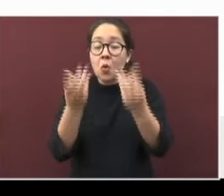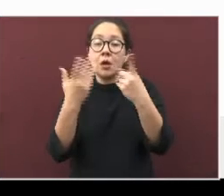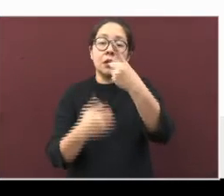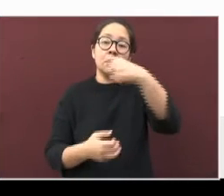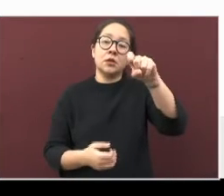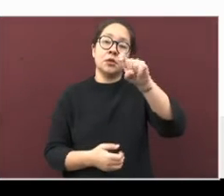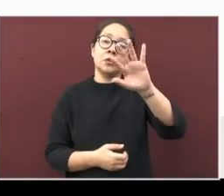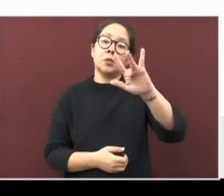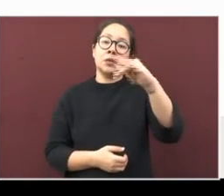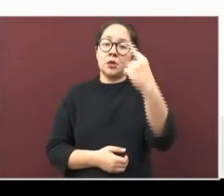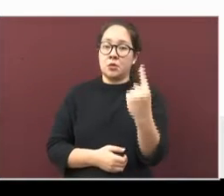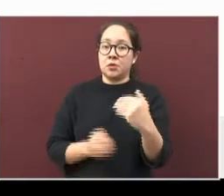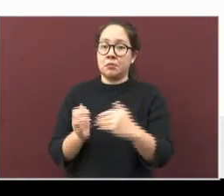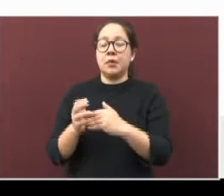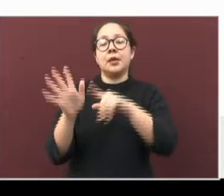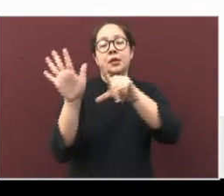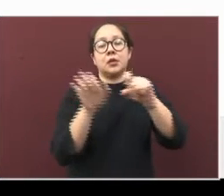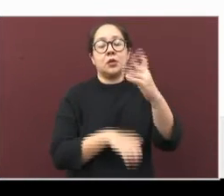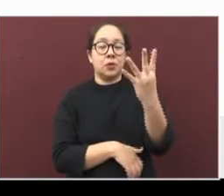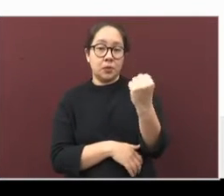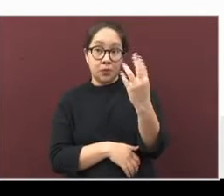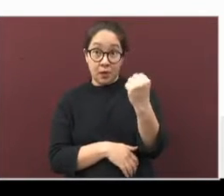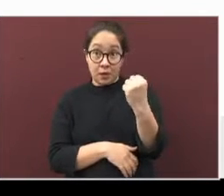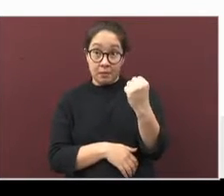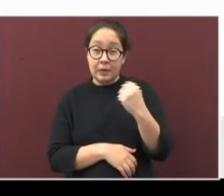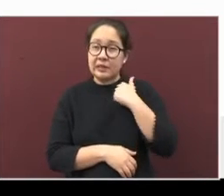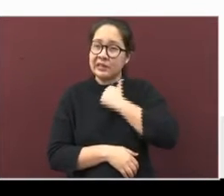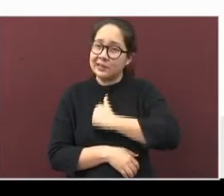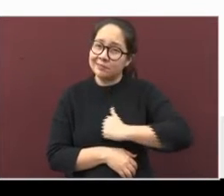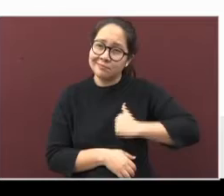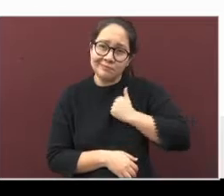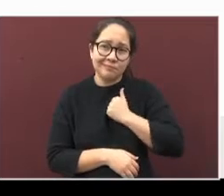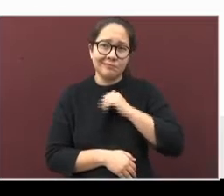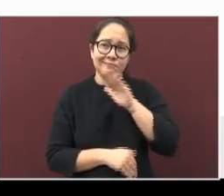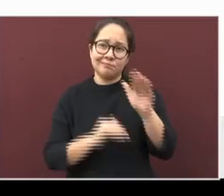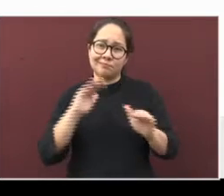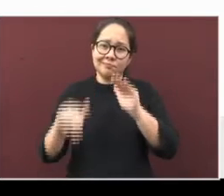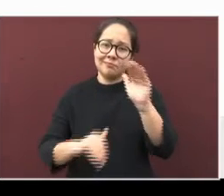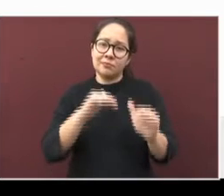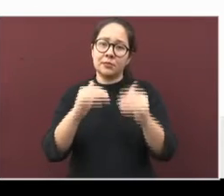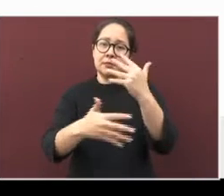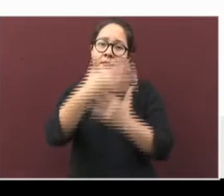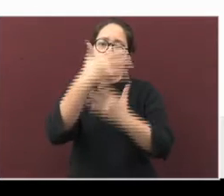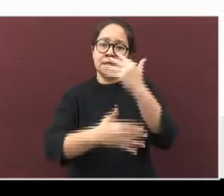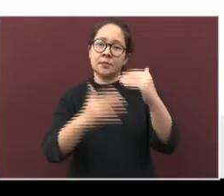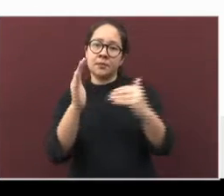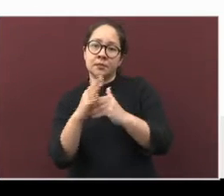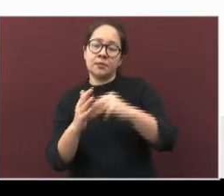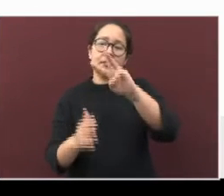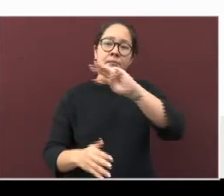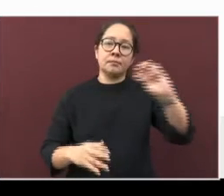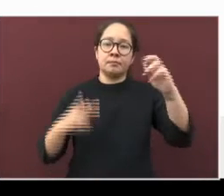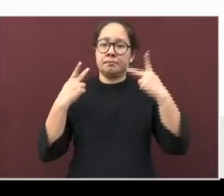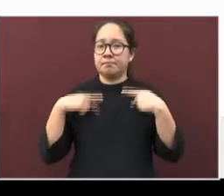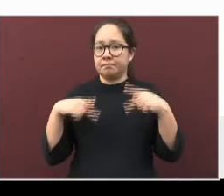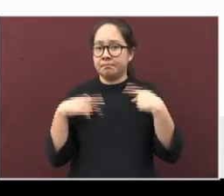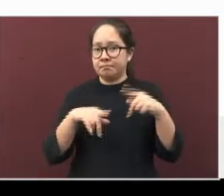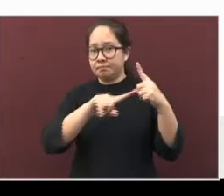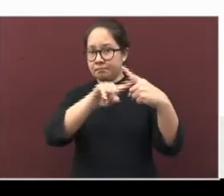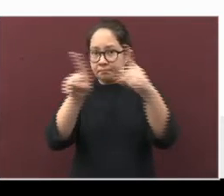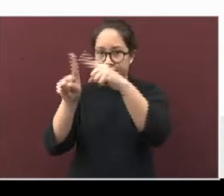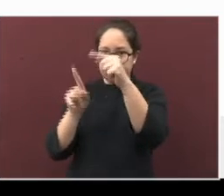Gracias, Y han fallecido 15,300 enfermos, habitantes de diferentes